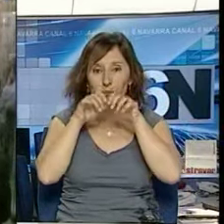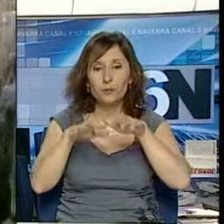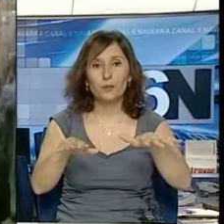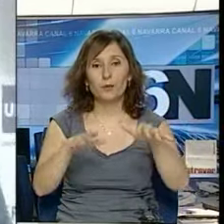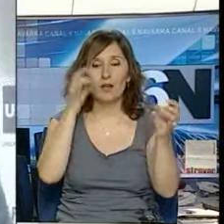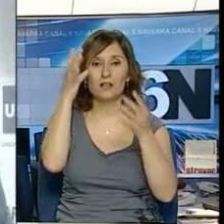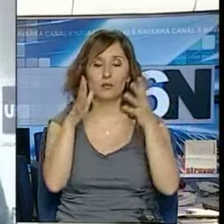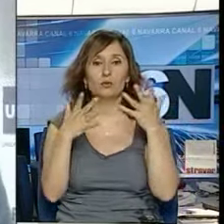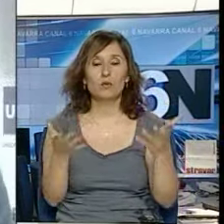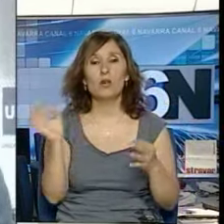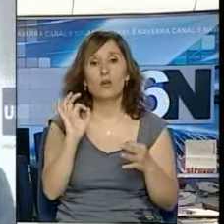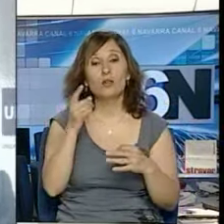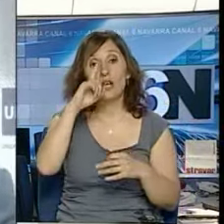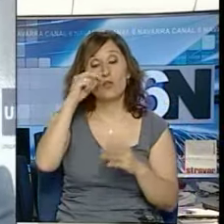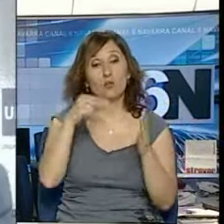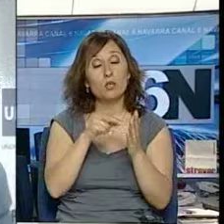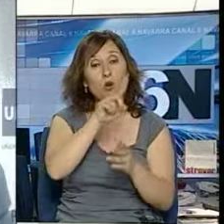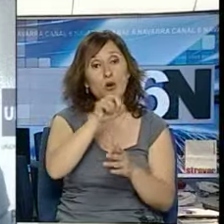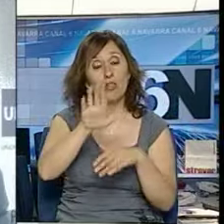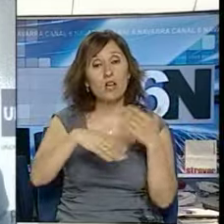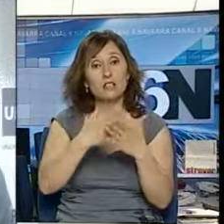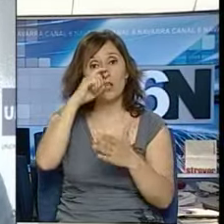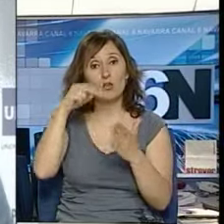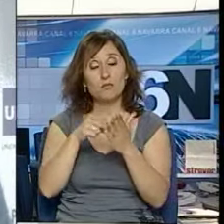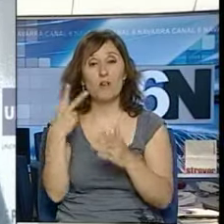estratégico de cultura para los años 2011 a 2020.